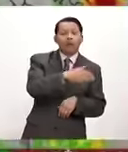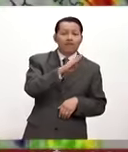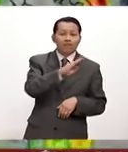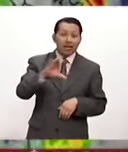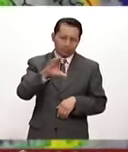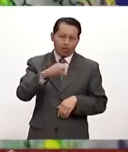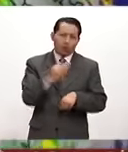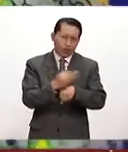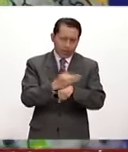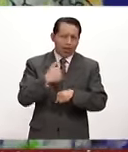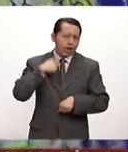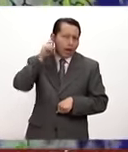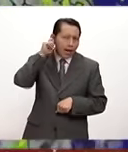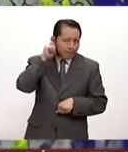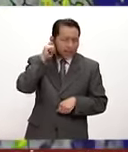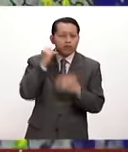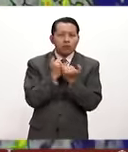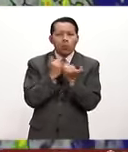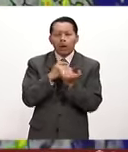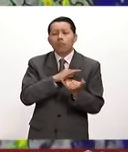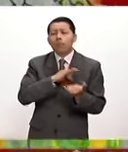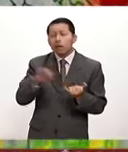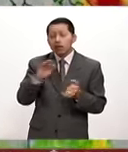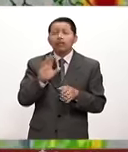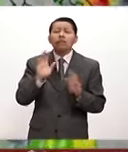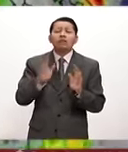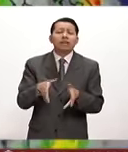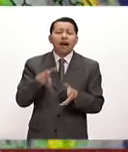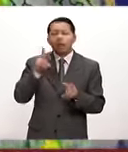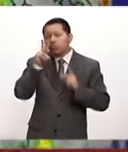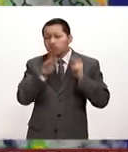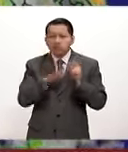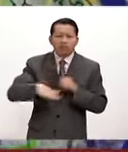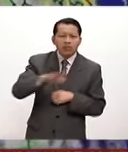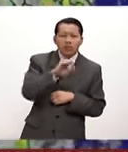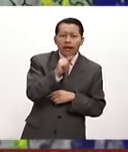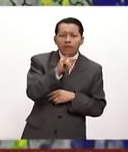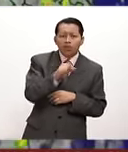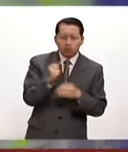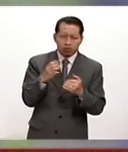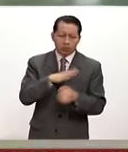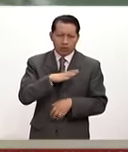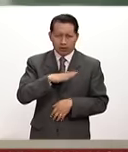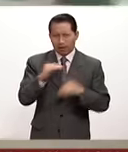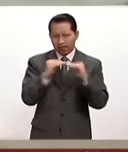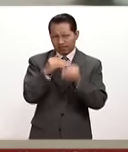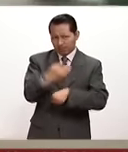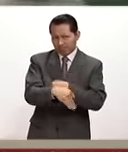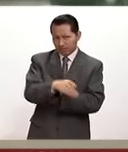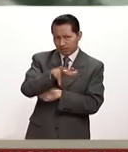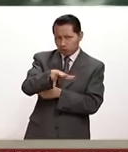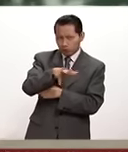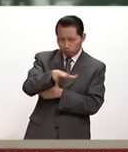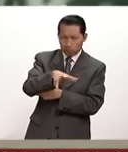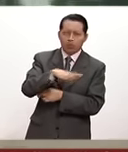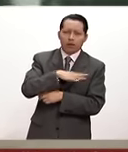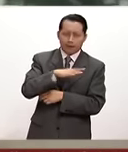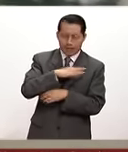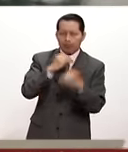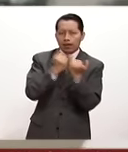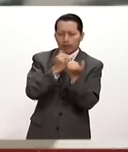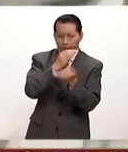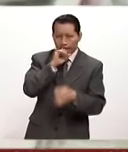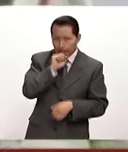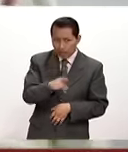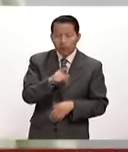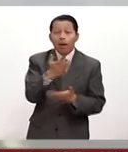Ayer hice un recorrido por la zona de Los Cabos, ya estaban instalados 18 refugios ya ahí en la zona de Los Cabos. En La